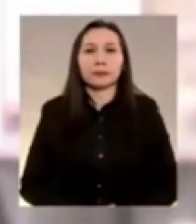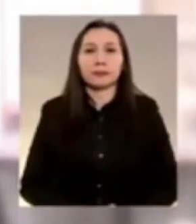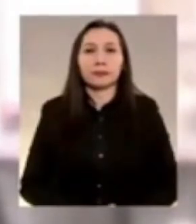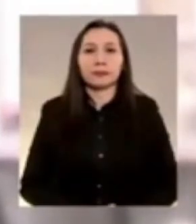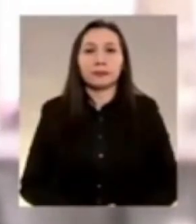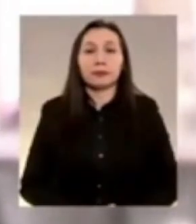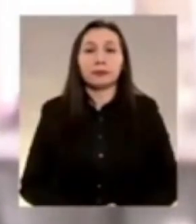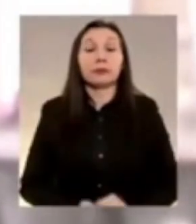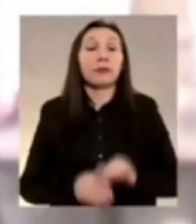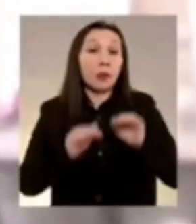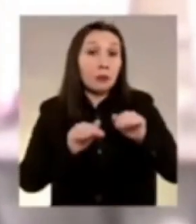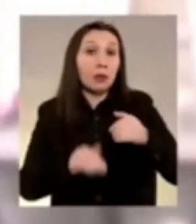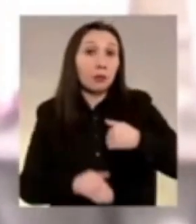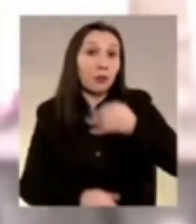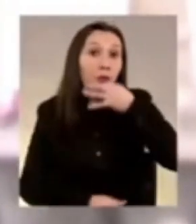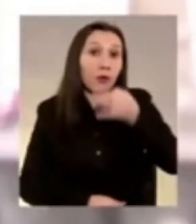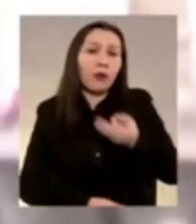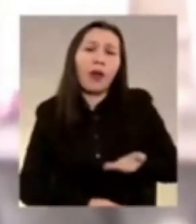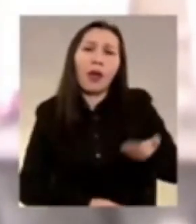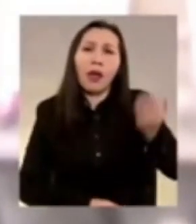Y como lo he dicho antes,